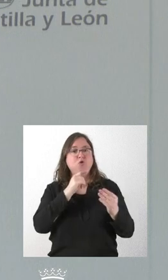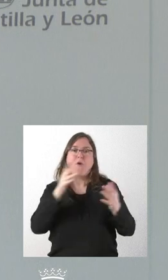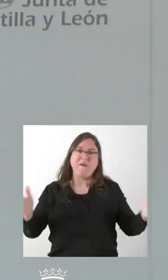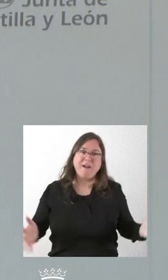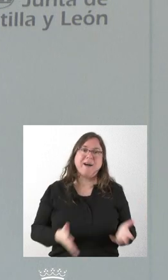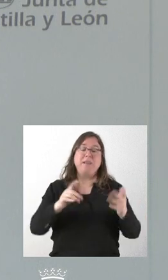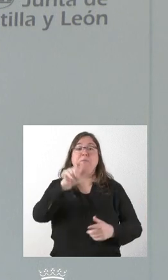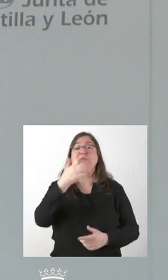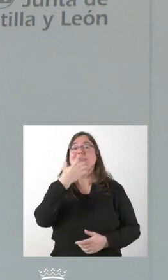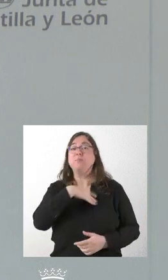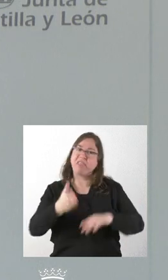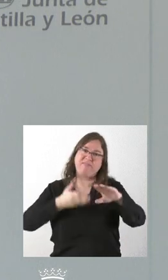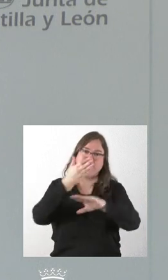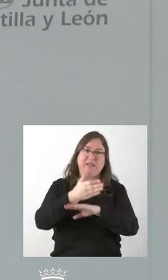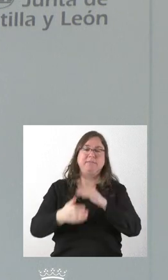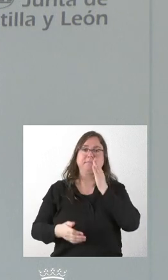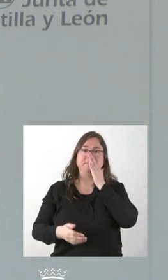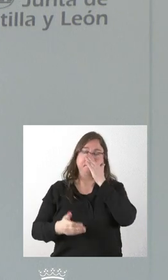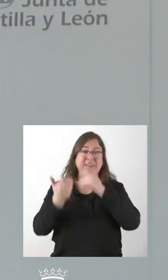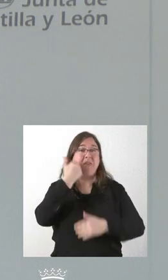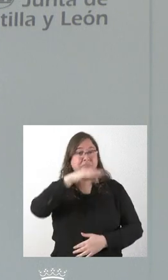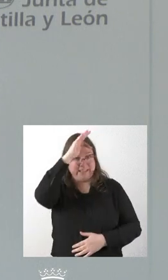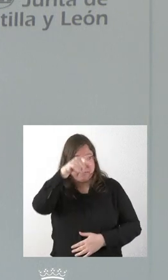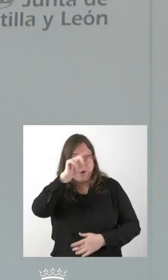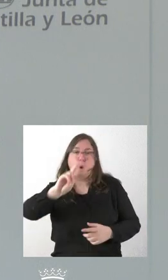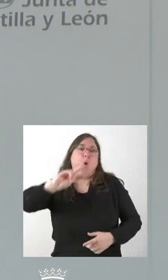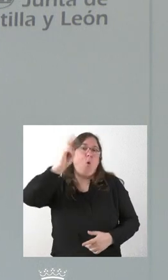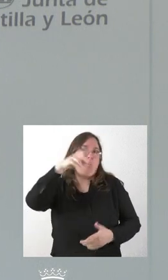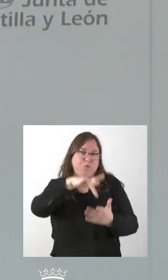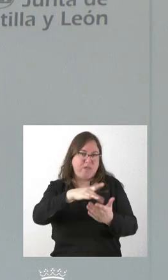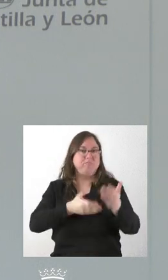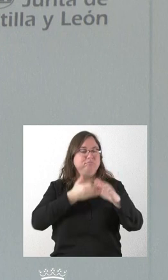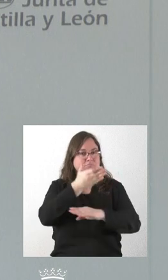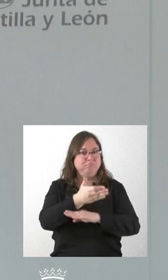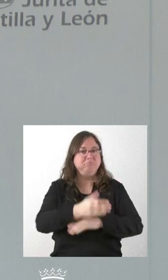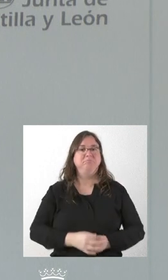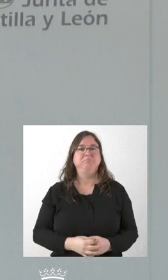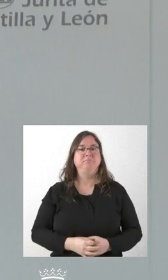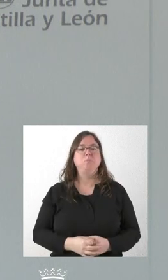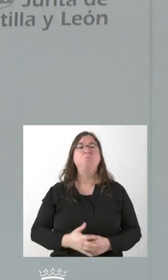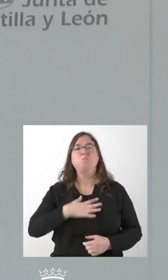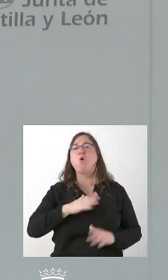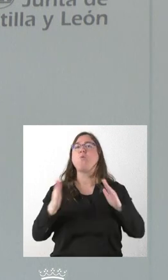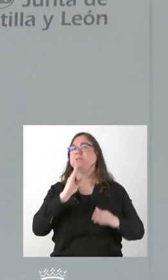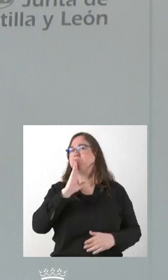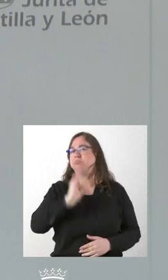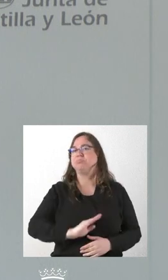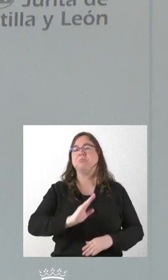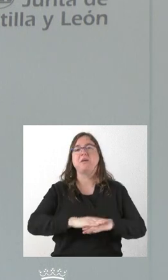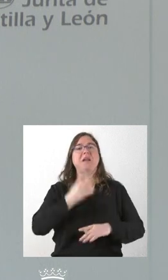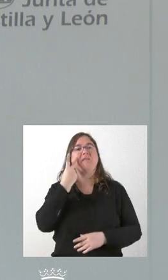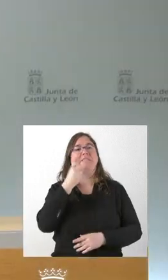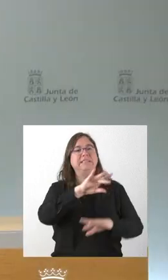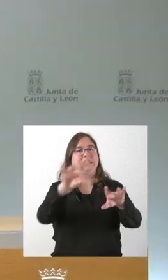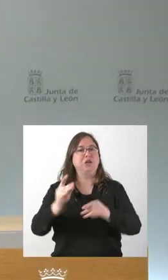personas que puedan que lo hagan ese fin de semana o cualquier otro que, sin lugar a dudas, también en cualquier momento es bueno para visitar todo ese territorio de